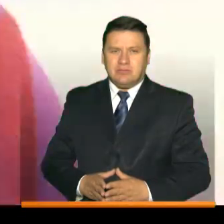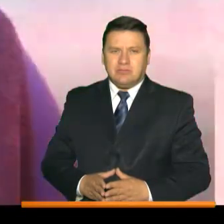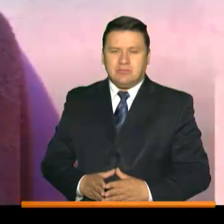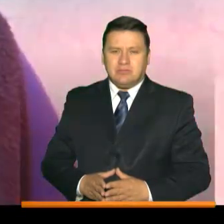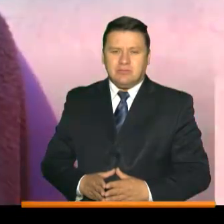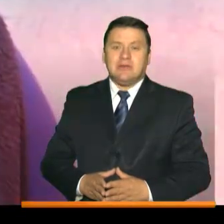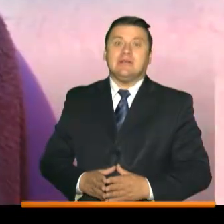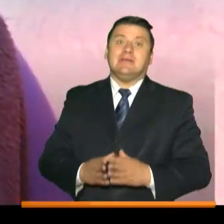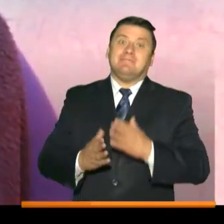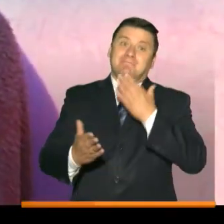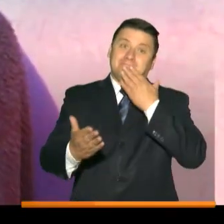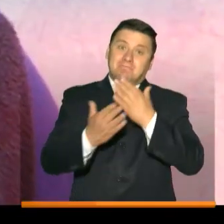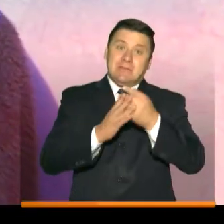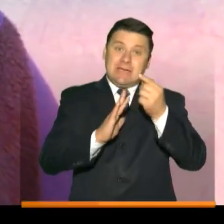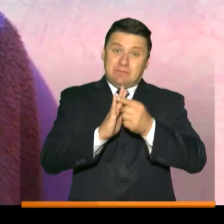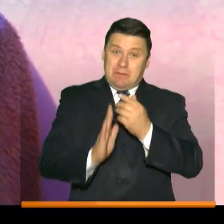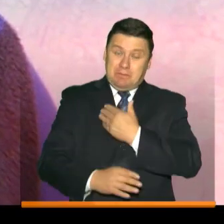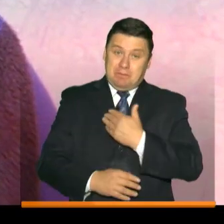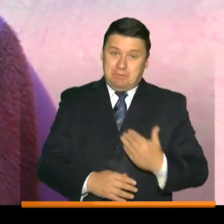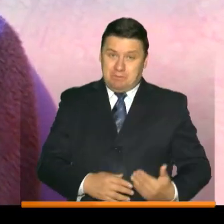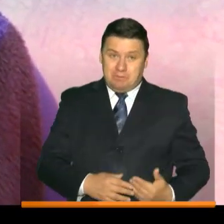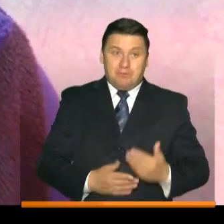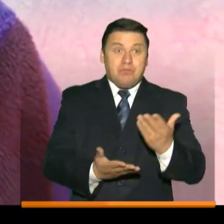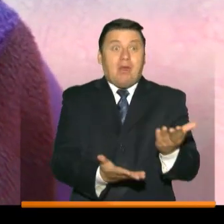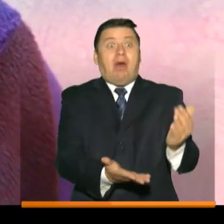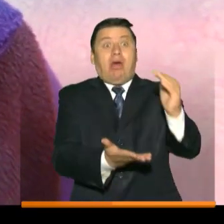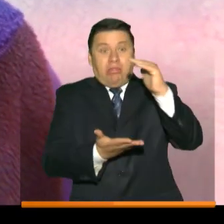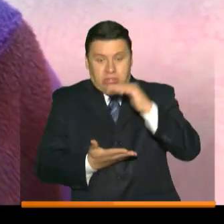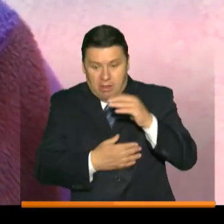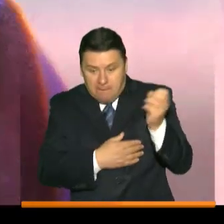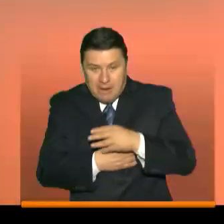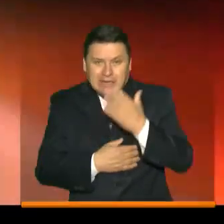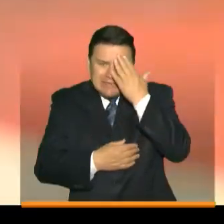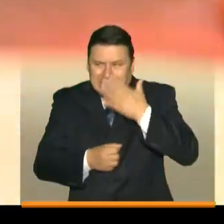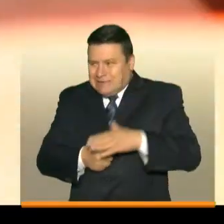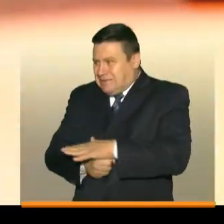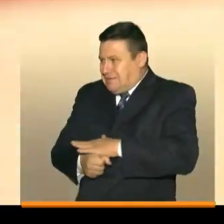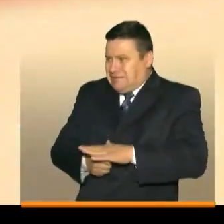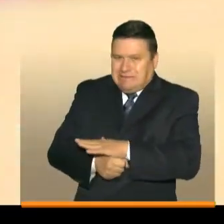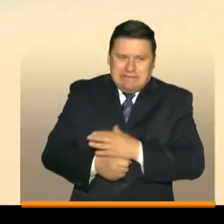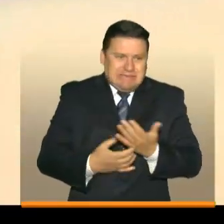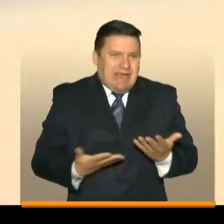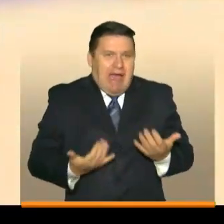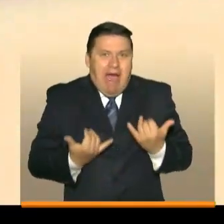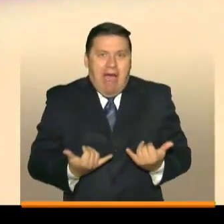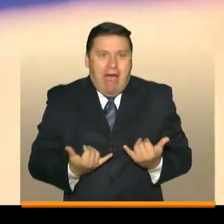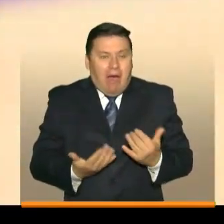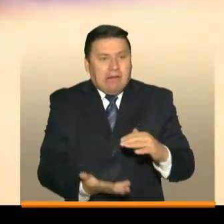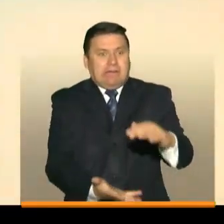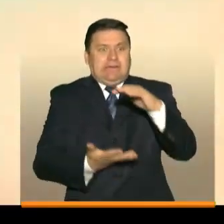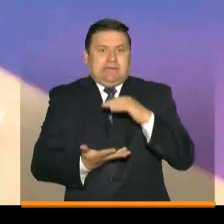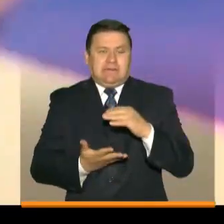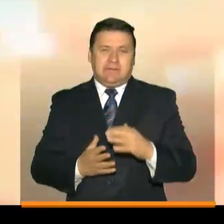Le agradezco a la primera dama que vino a dejarnos un mercado en esta situación que andamos aquí en este momento.